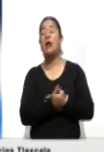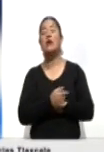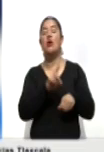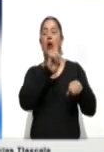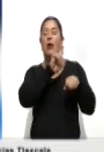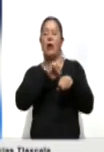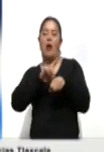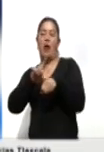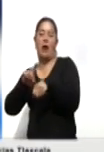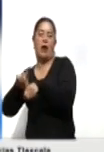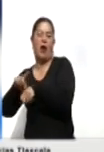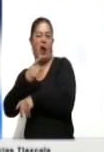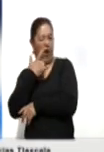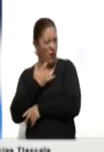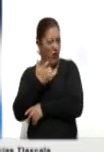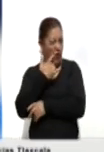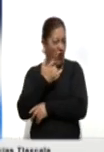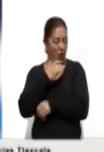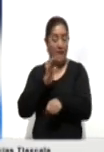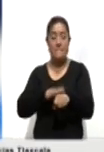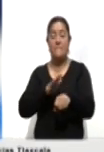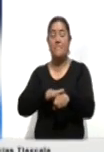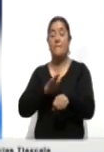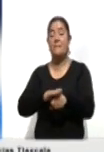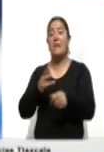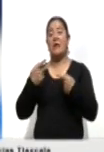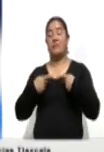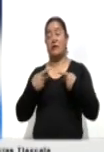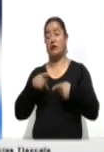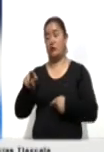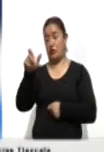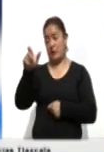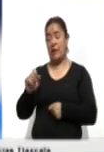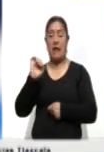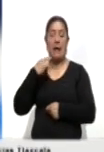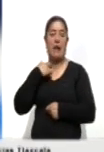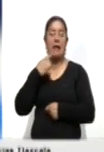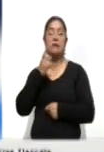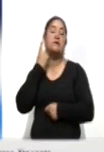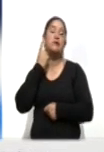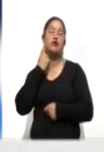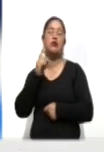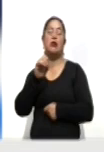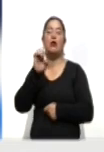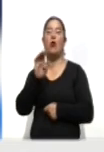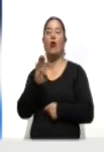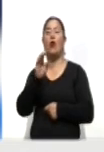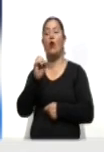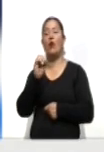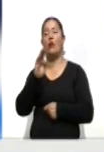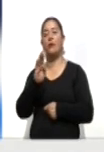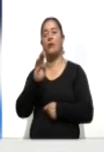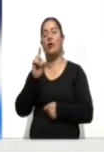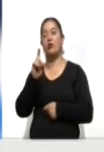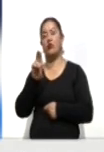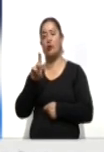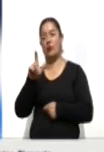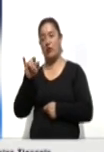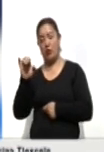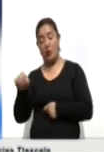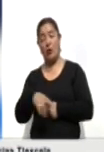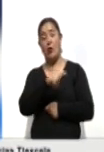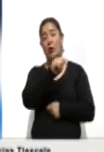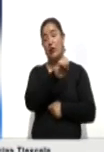suma de valiosos personajes como el exdiputado Obdulio Magdaleno Sánchez, Evelio Sánchez Cárdenas y Teresa Montalvo López,